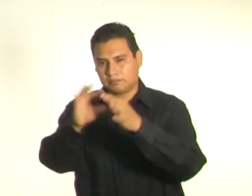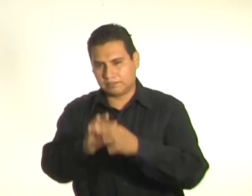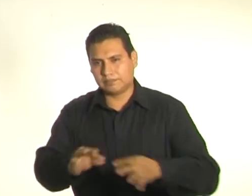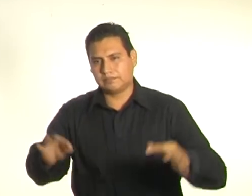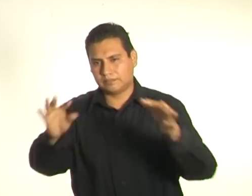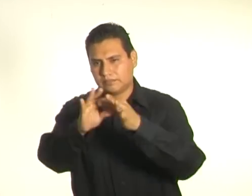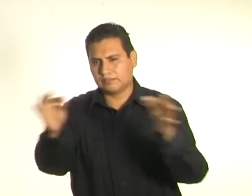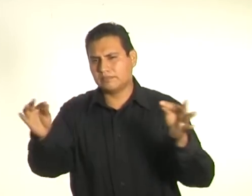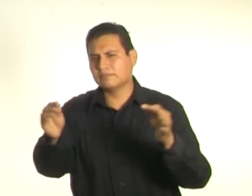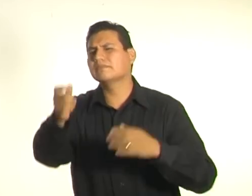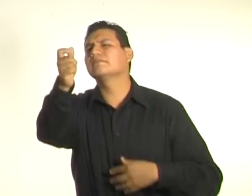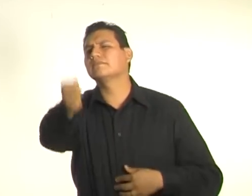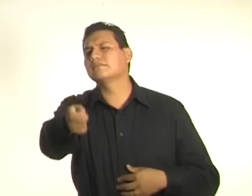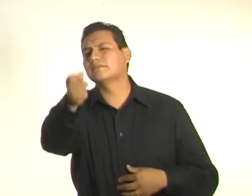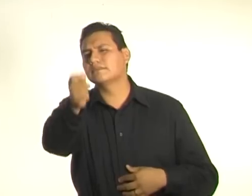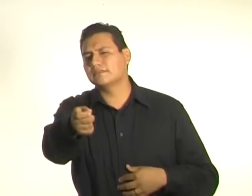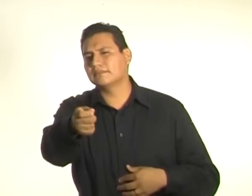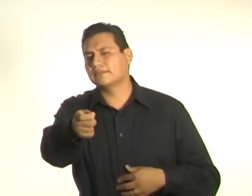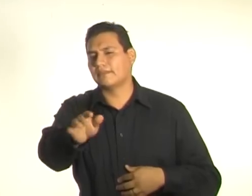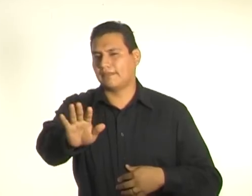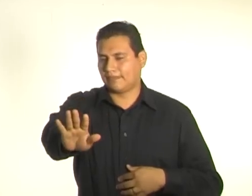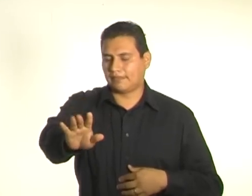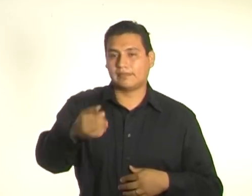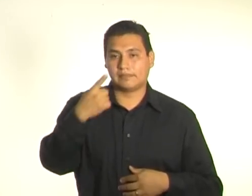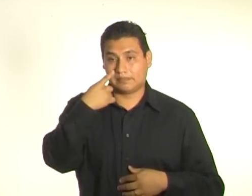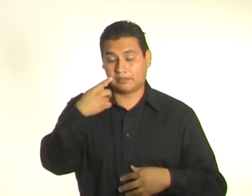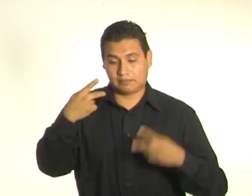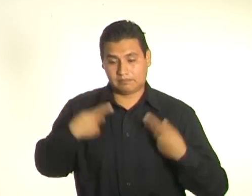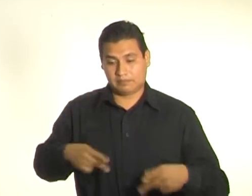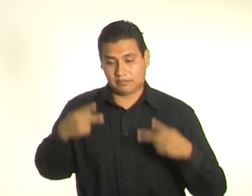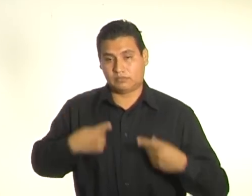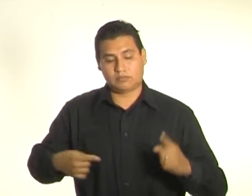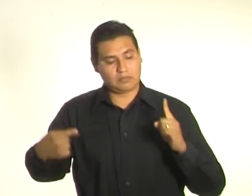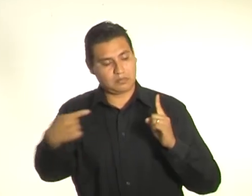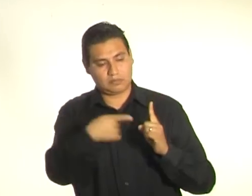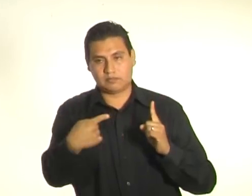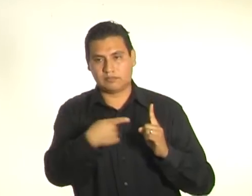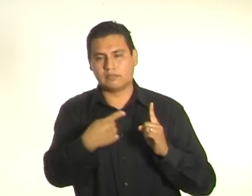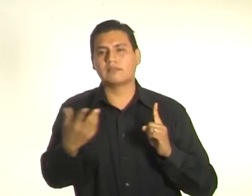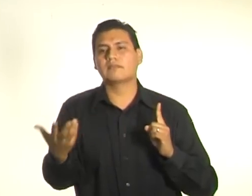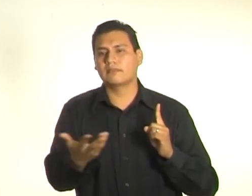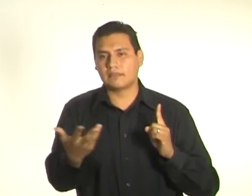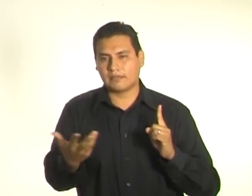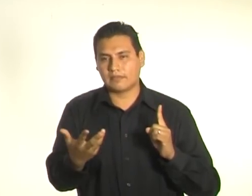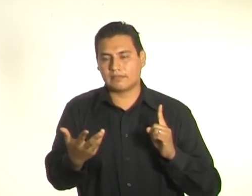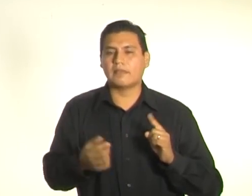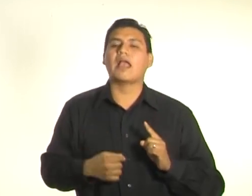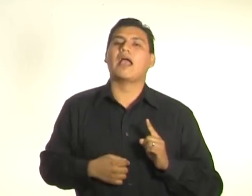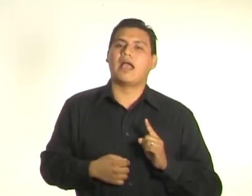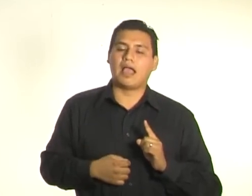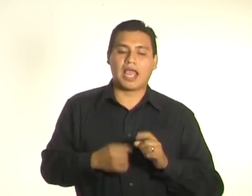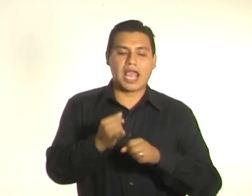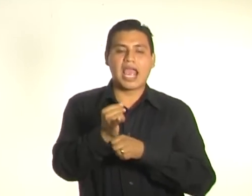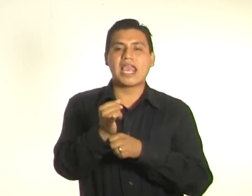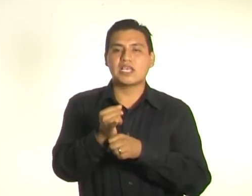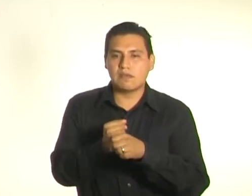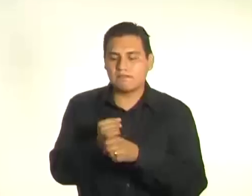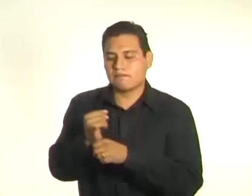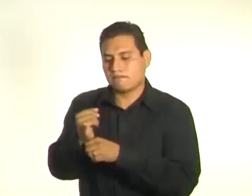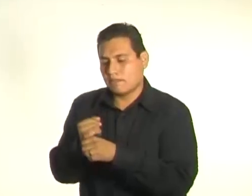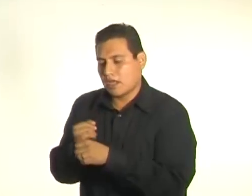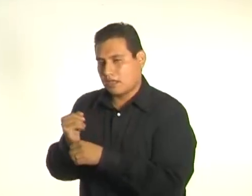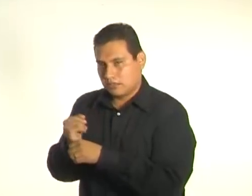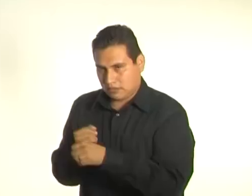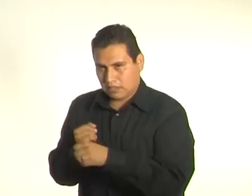Que la persona que hace esta exposición tiene la voluntad de compartirnos lo que sabe sobre el tema.